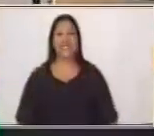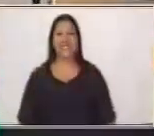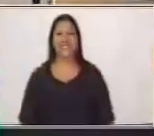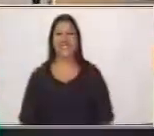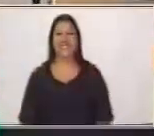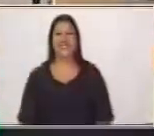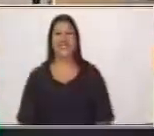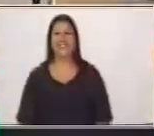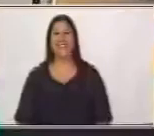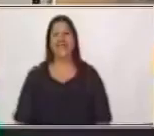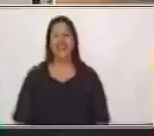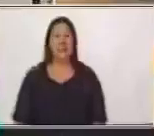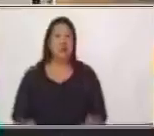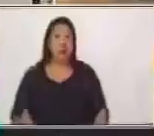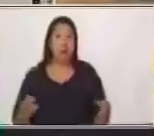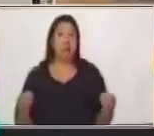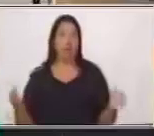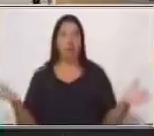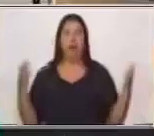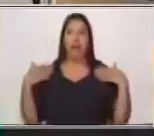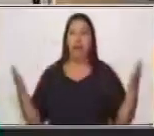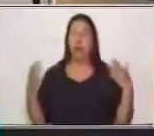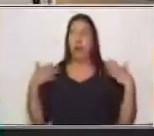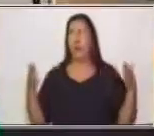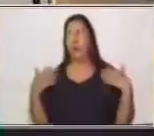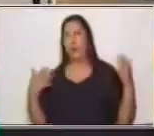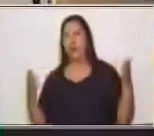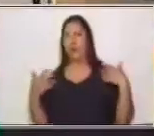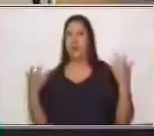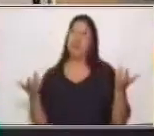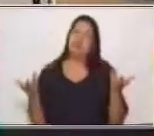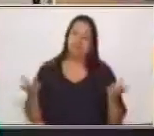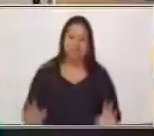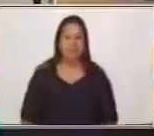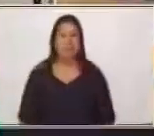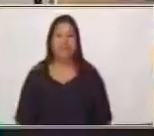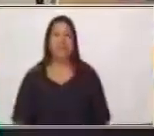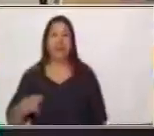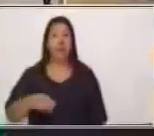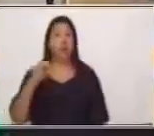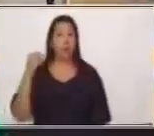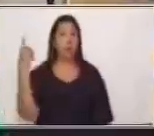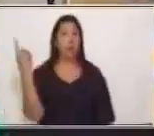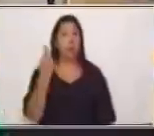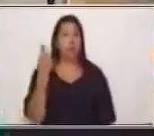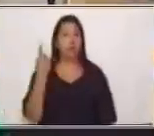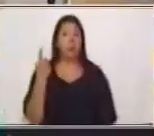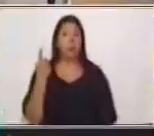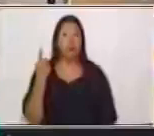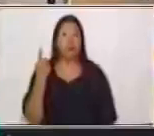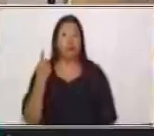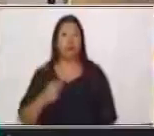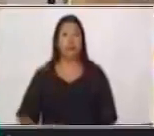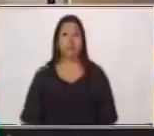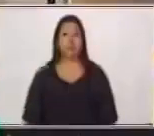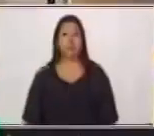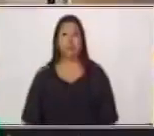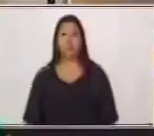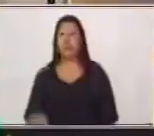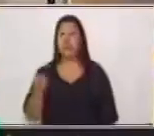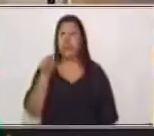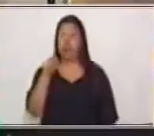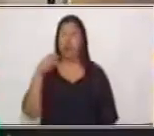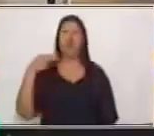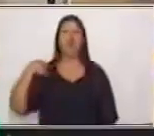entramos un poquito en calor. ¿Verdad? y pues esto también es importante que nosotros